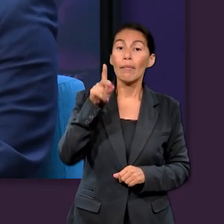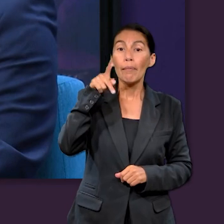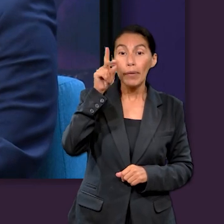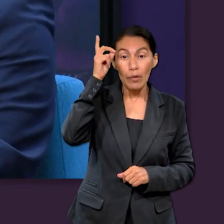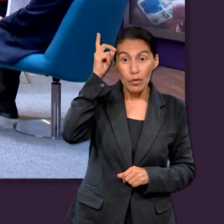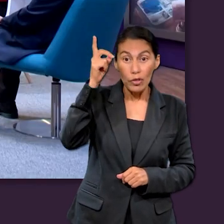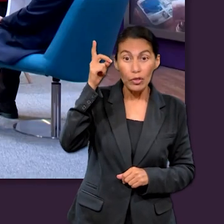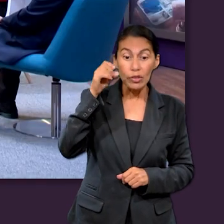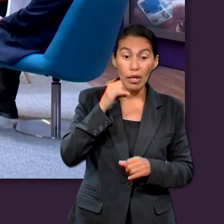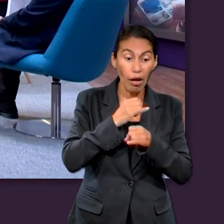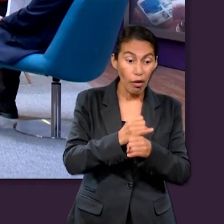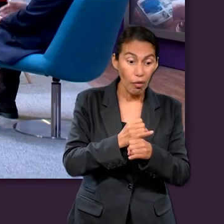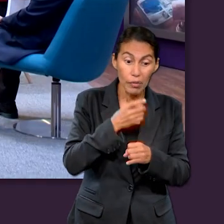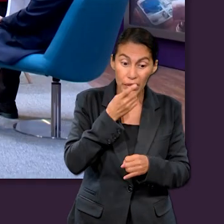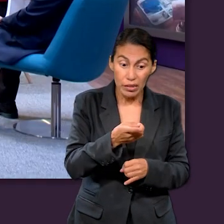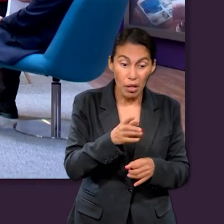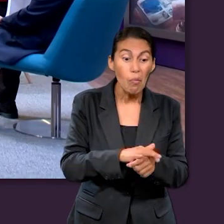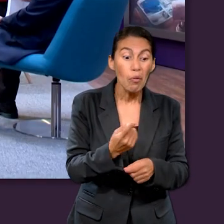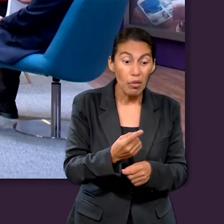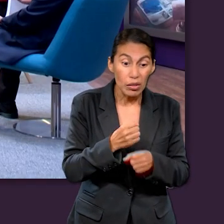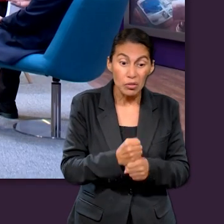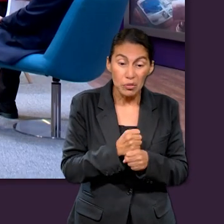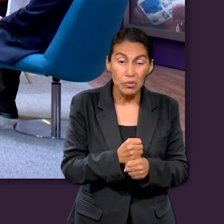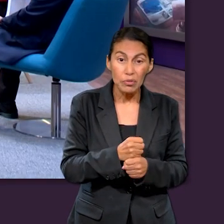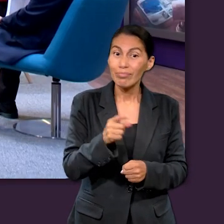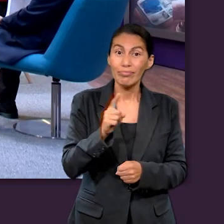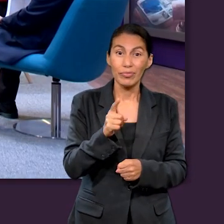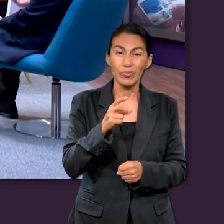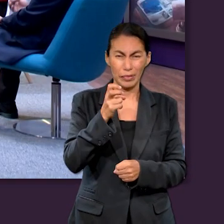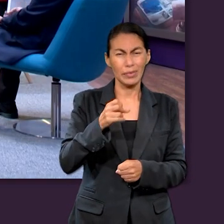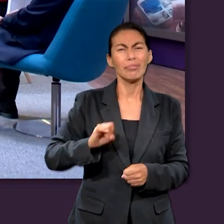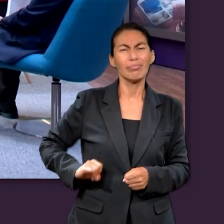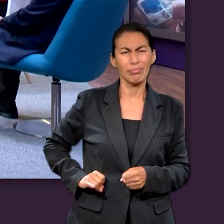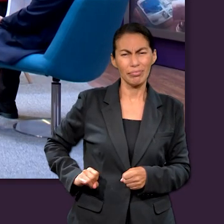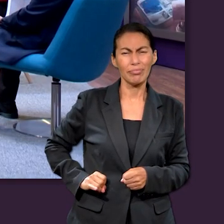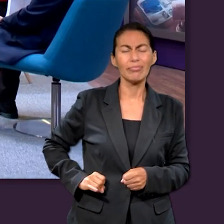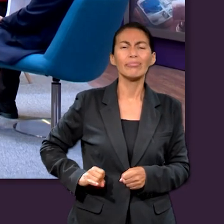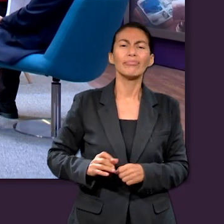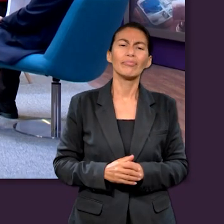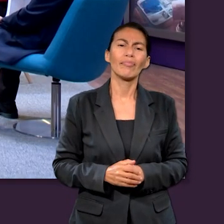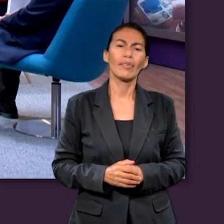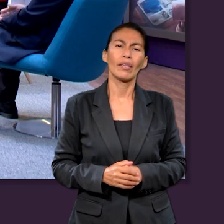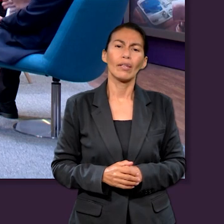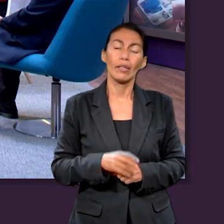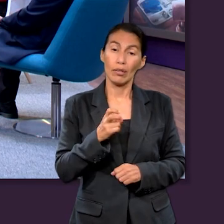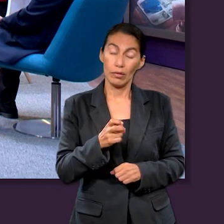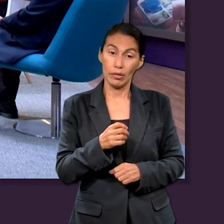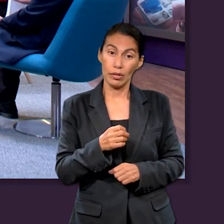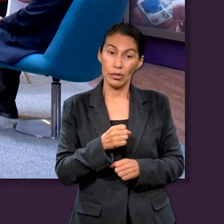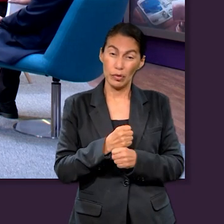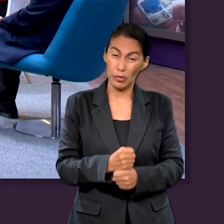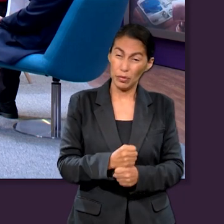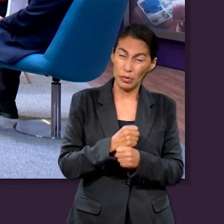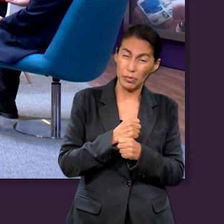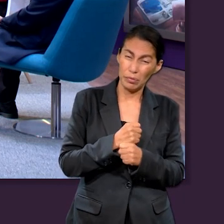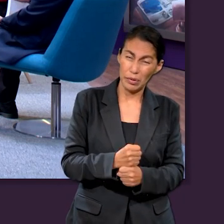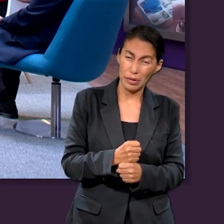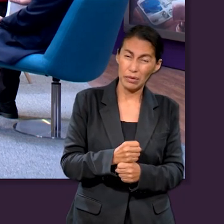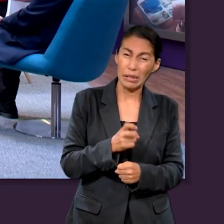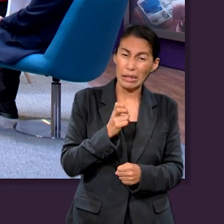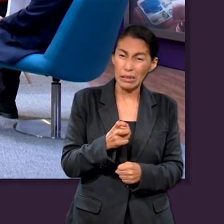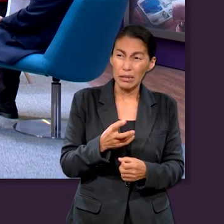tampoco le dice a Job por qué ha sufrido. Eso es lo más interesante. Entonces, el pecado, el